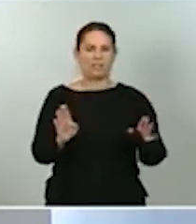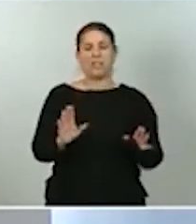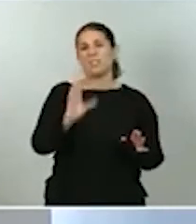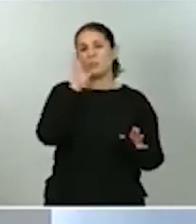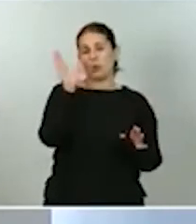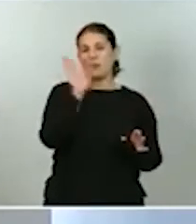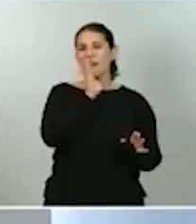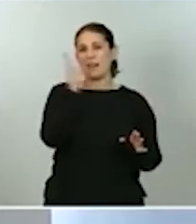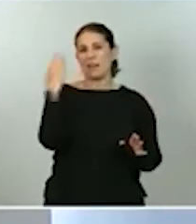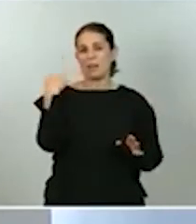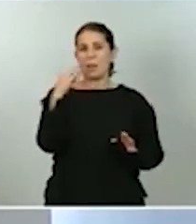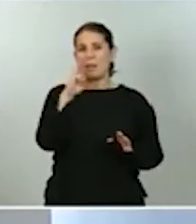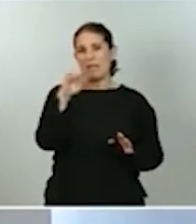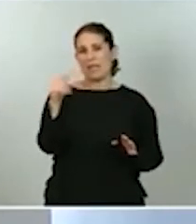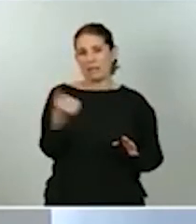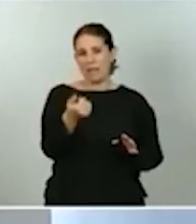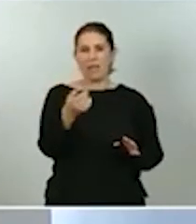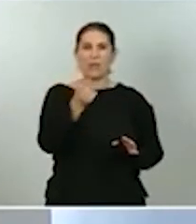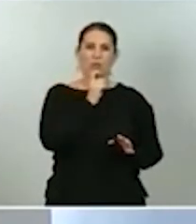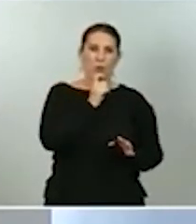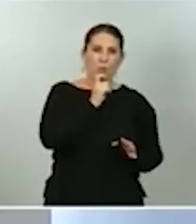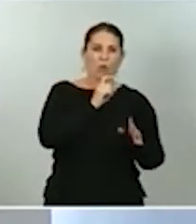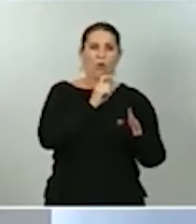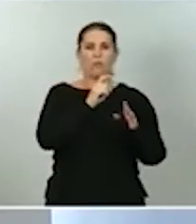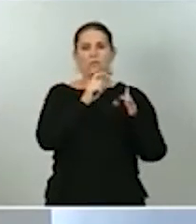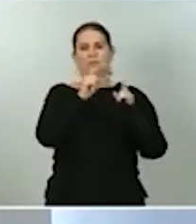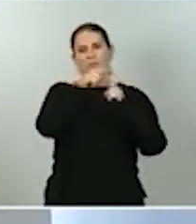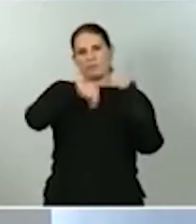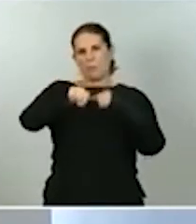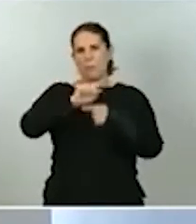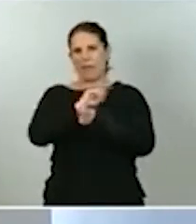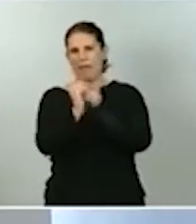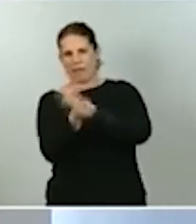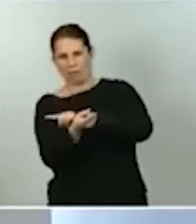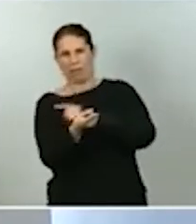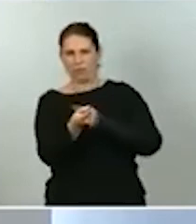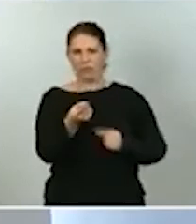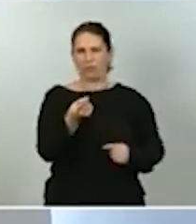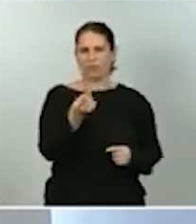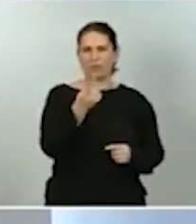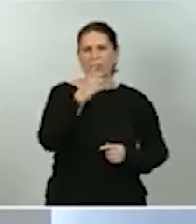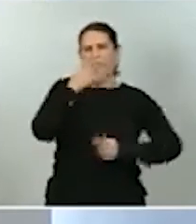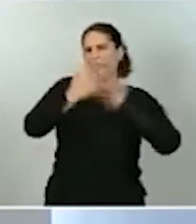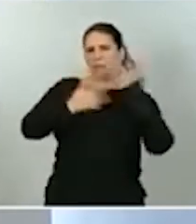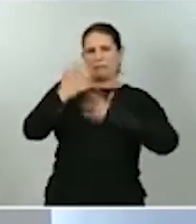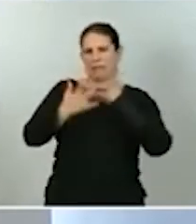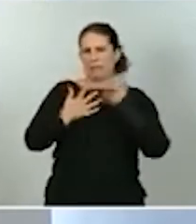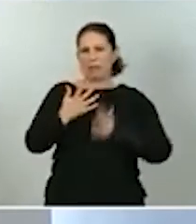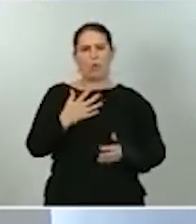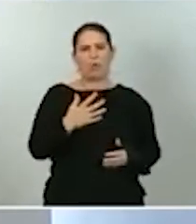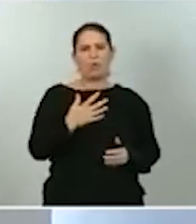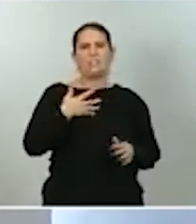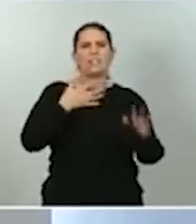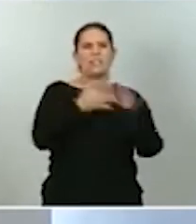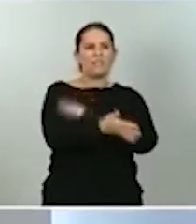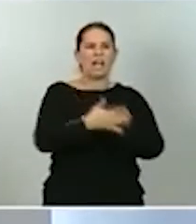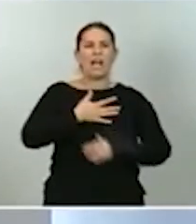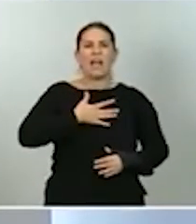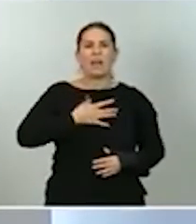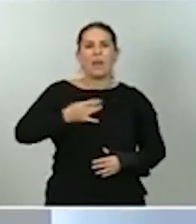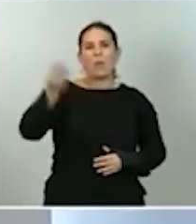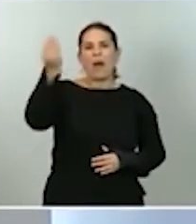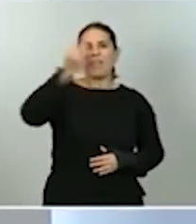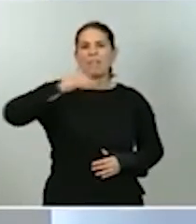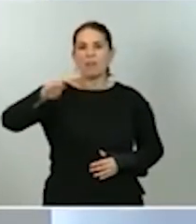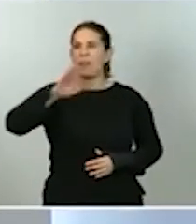PIB, del denominador, es decir, que no supone en ningún caso la emisión de deuda adicional sobre lo previsto